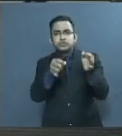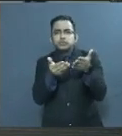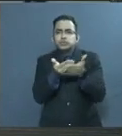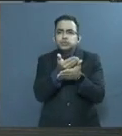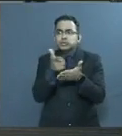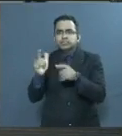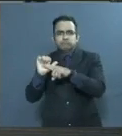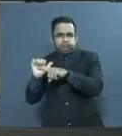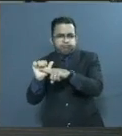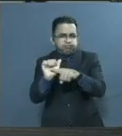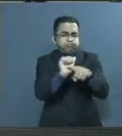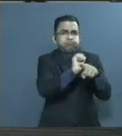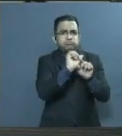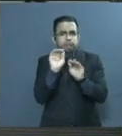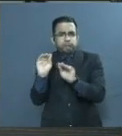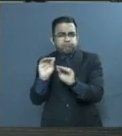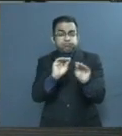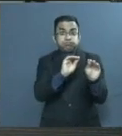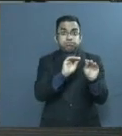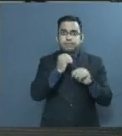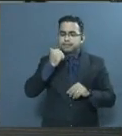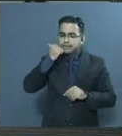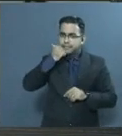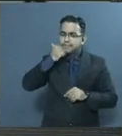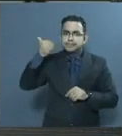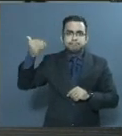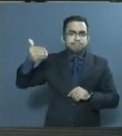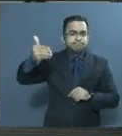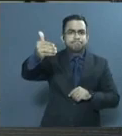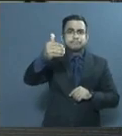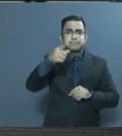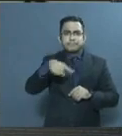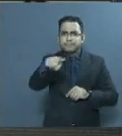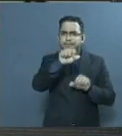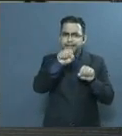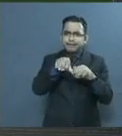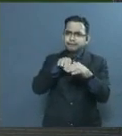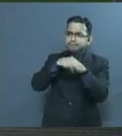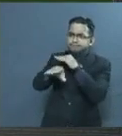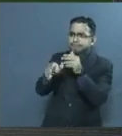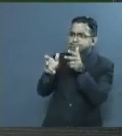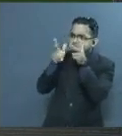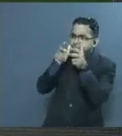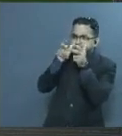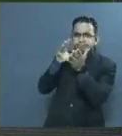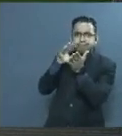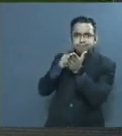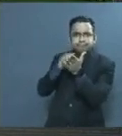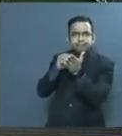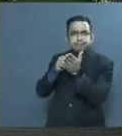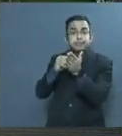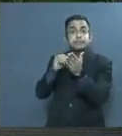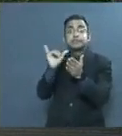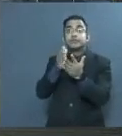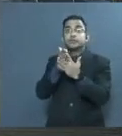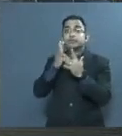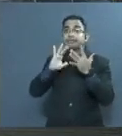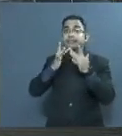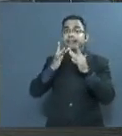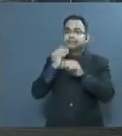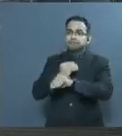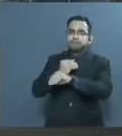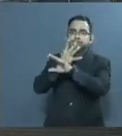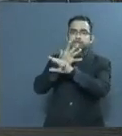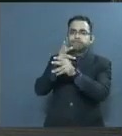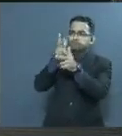posibilitando cada día más que personas puedan tener acceso a la opción de la asistencia tecnológica con